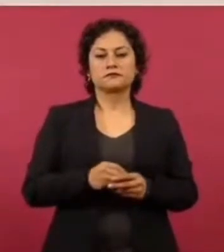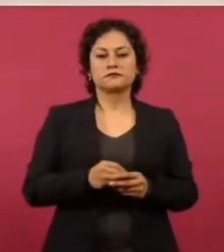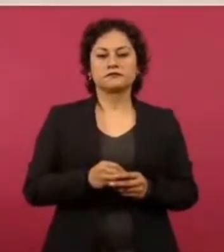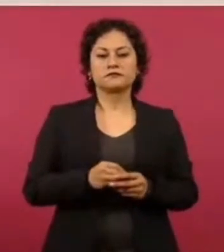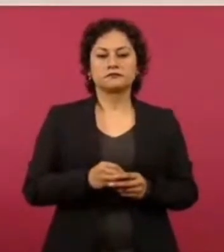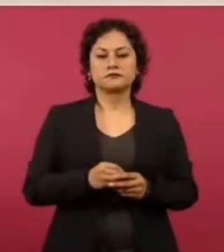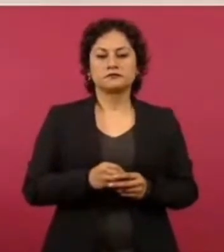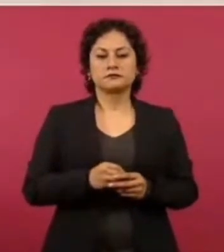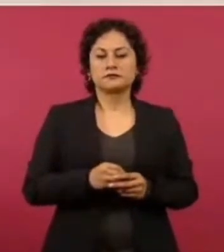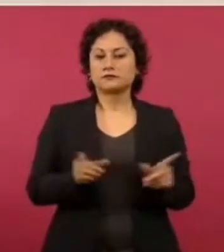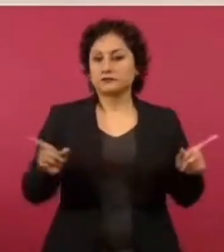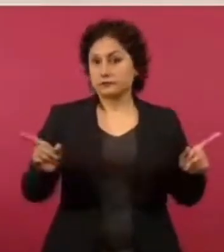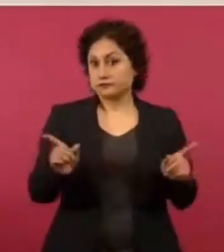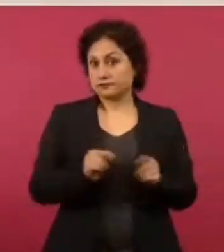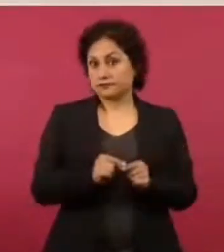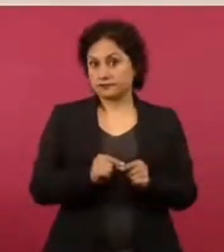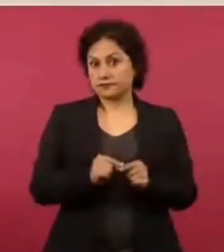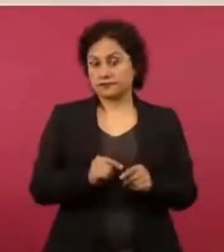Ya.